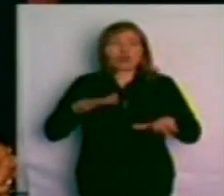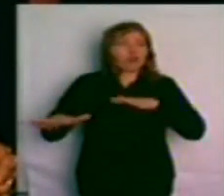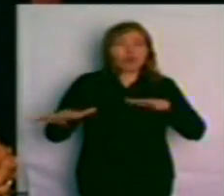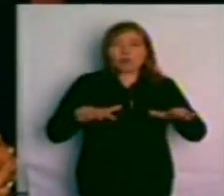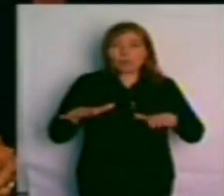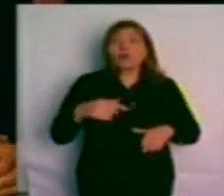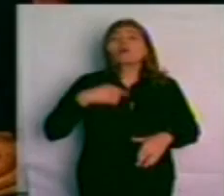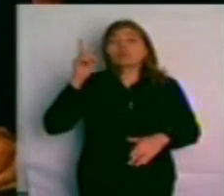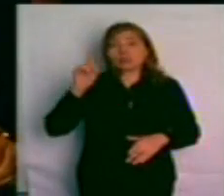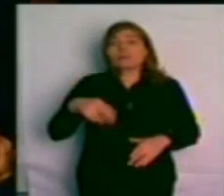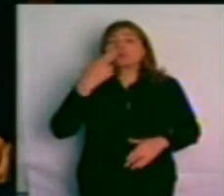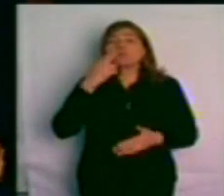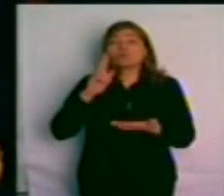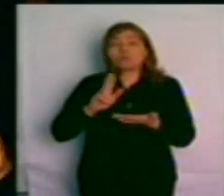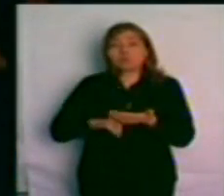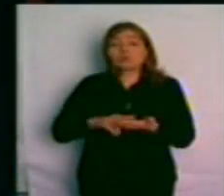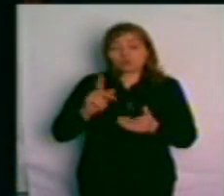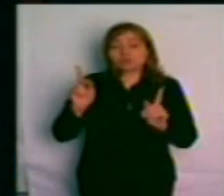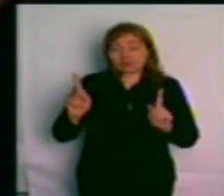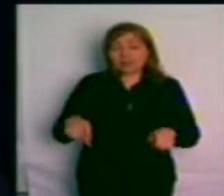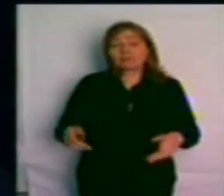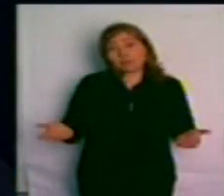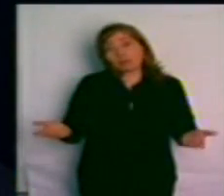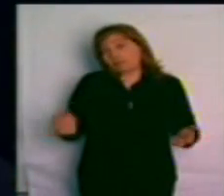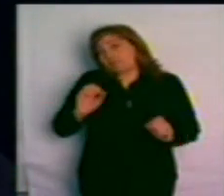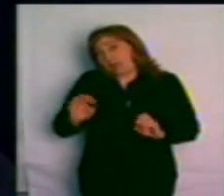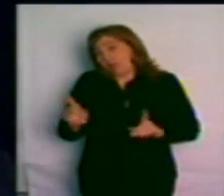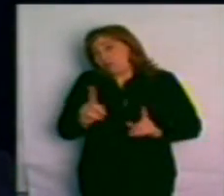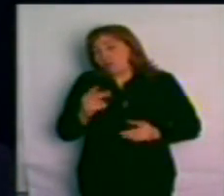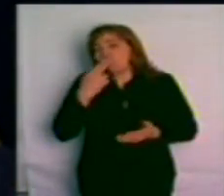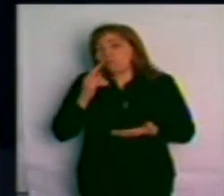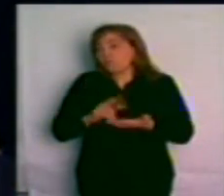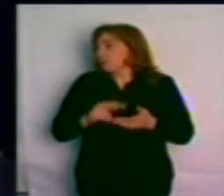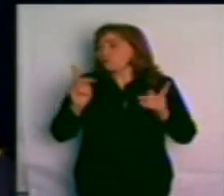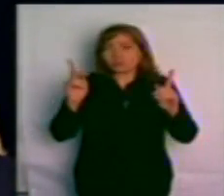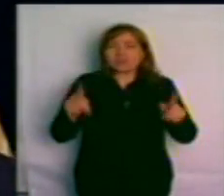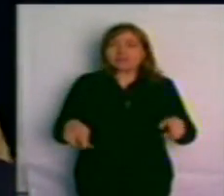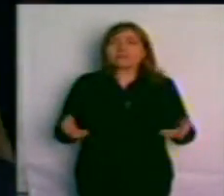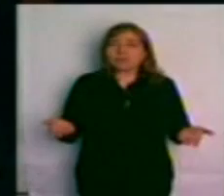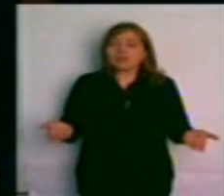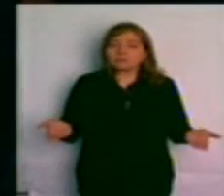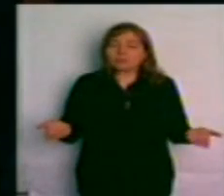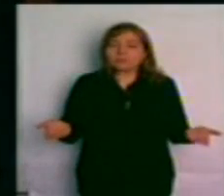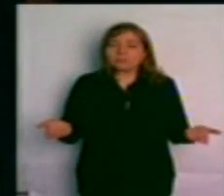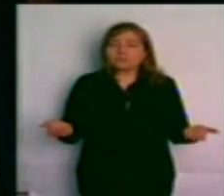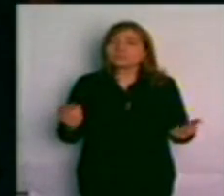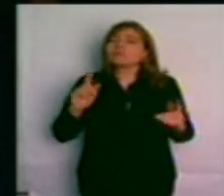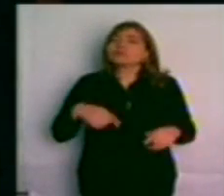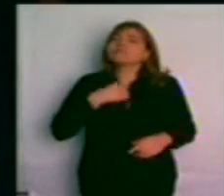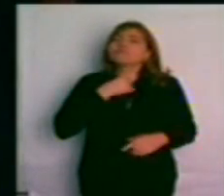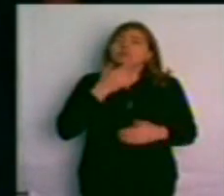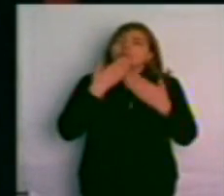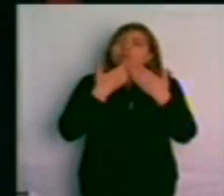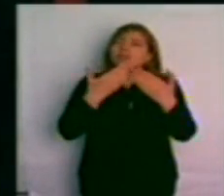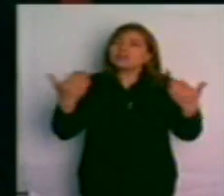también impuestos, Daniel, que seguramente van a venir de la provincia, que nunca están mal. Así que bueno, quiero agradecer